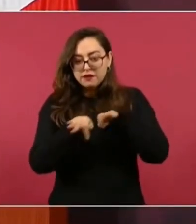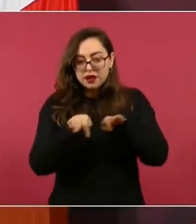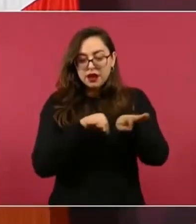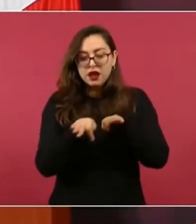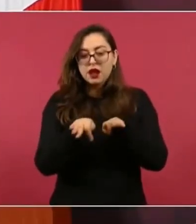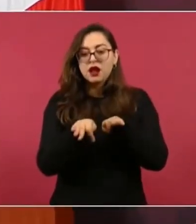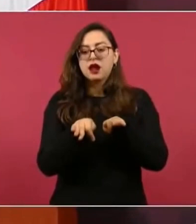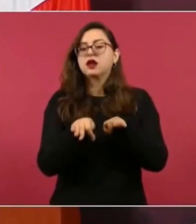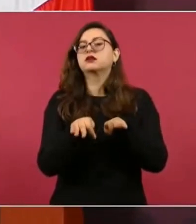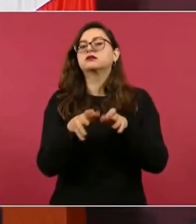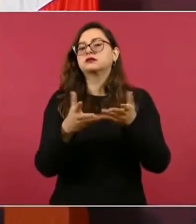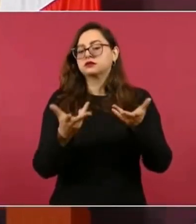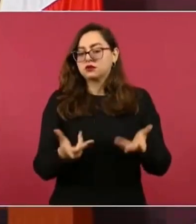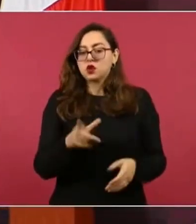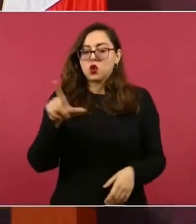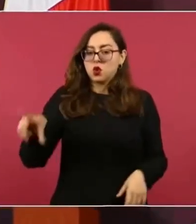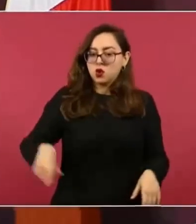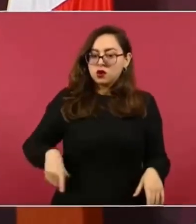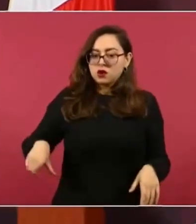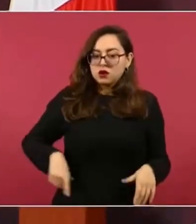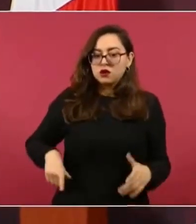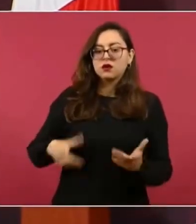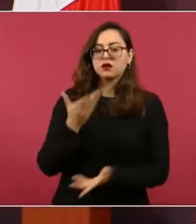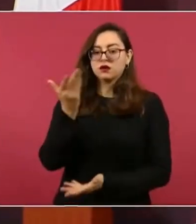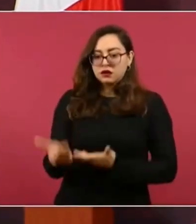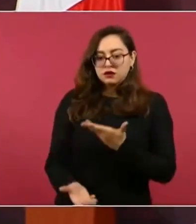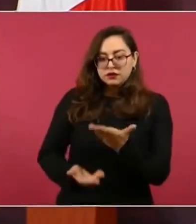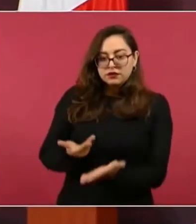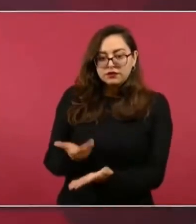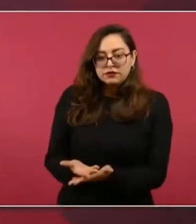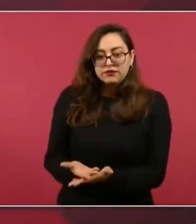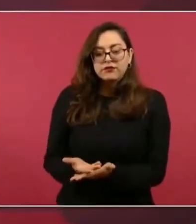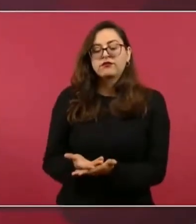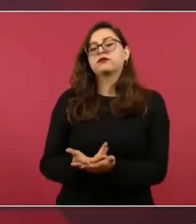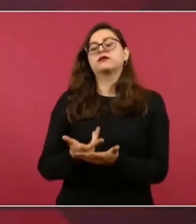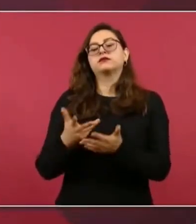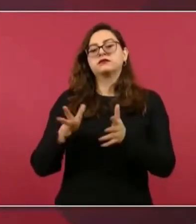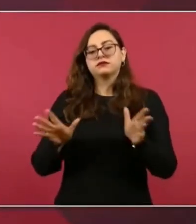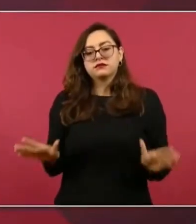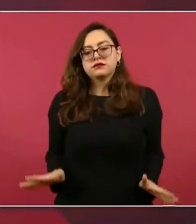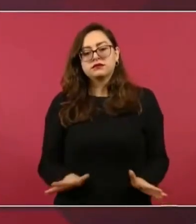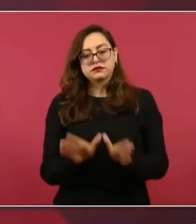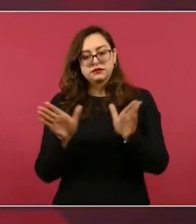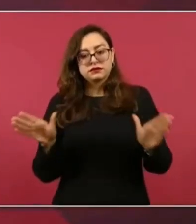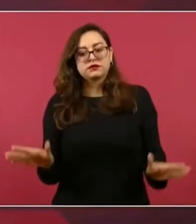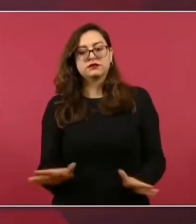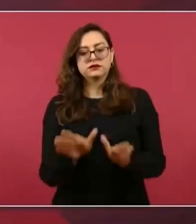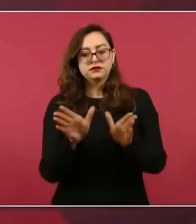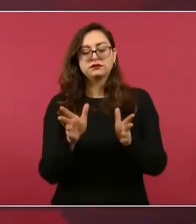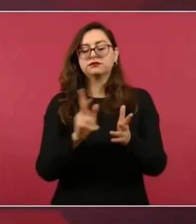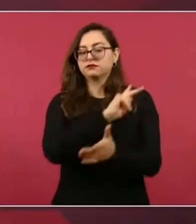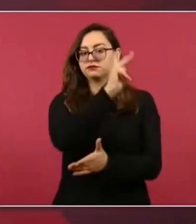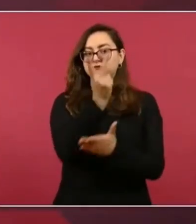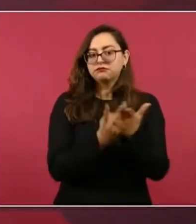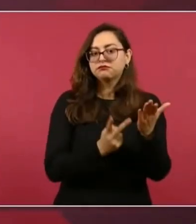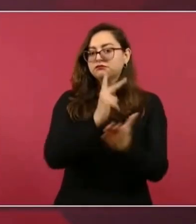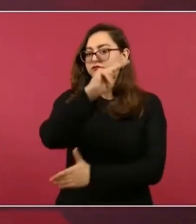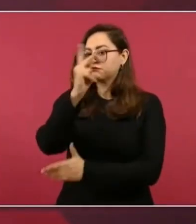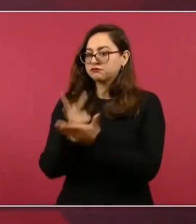servidores de la Nación, promotores de todos estos programas,